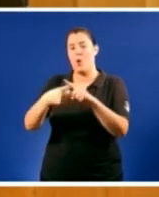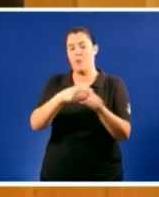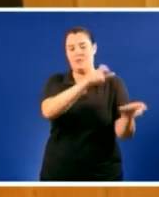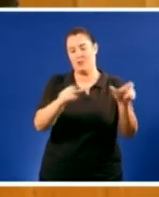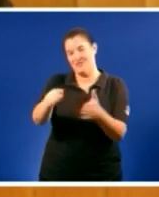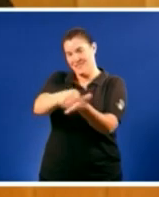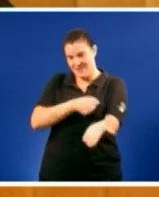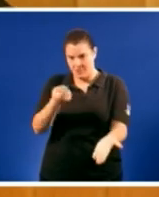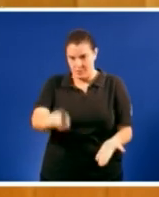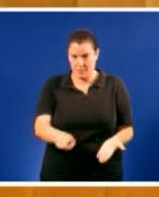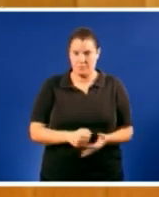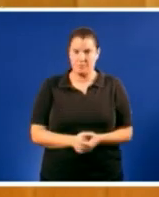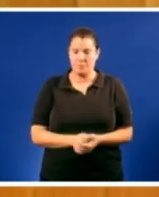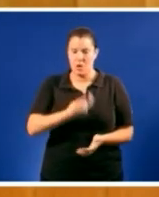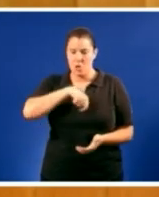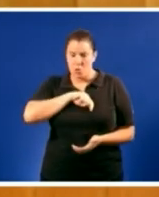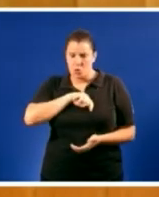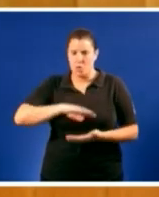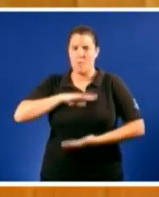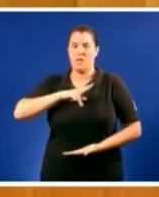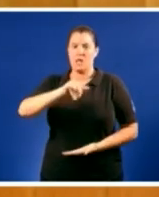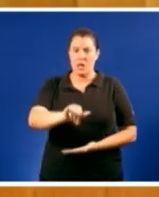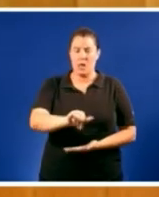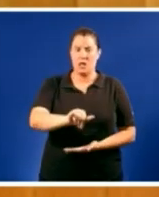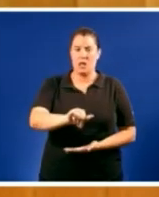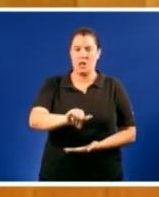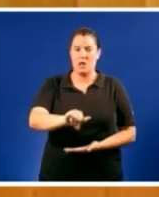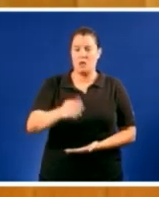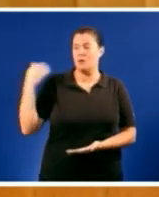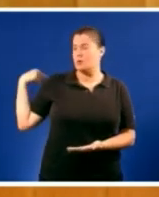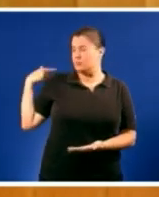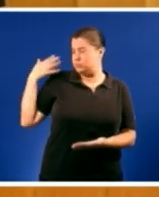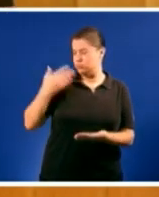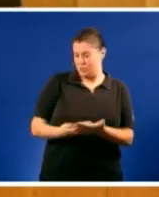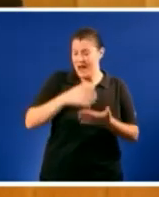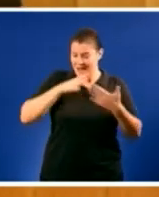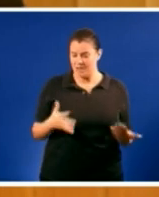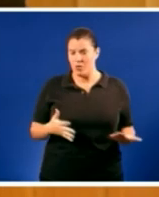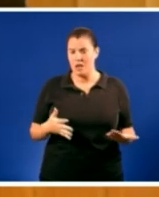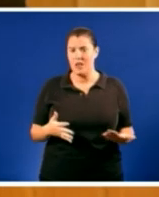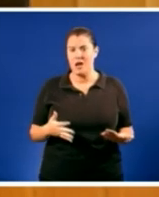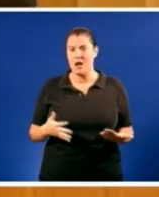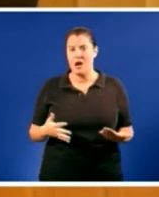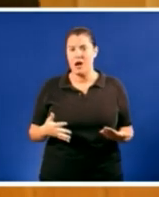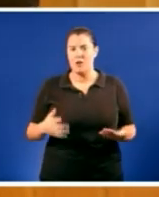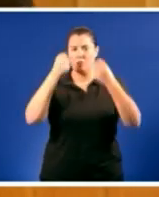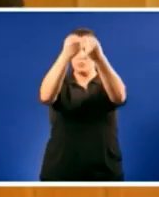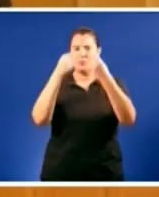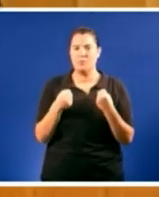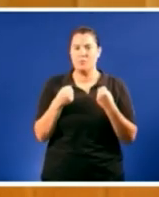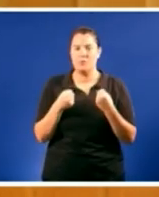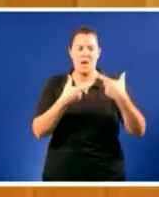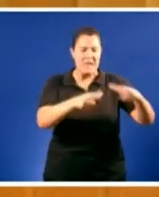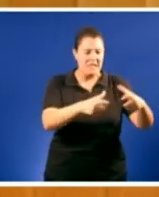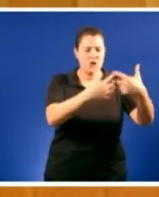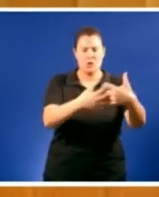temos talento fomos e somos punteiros en moitos campos de industria e